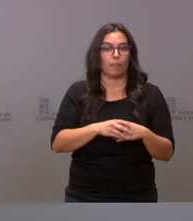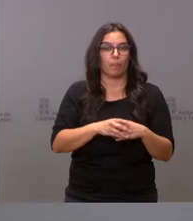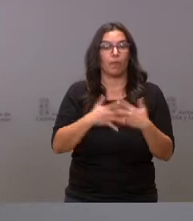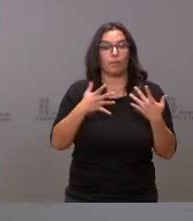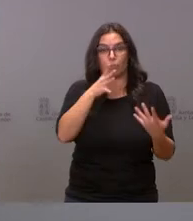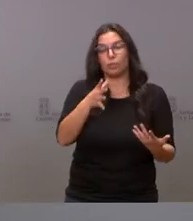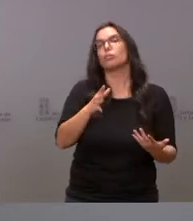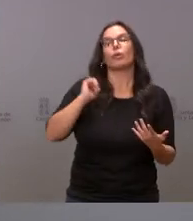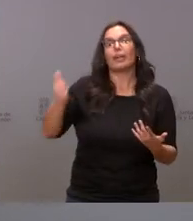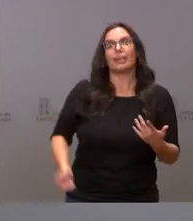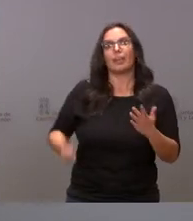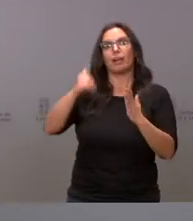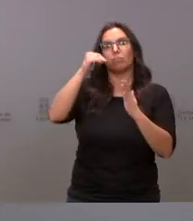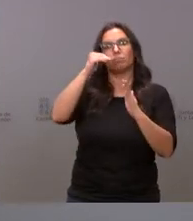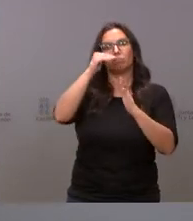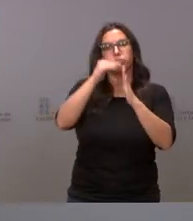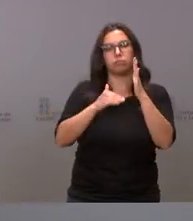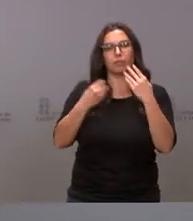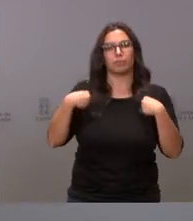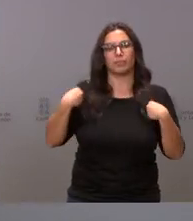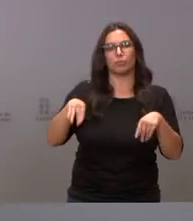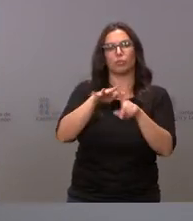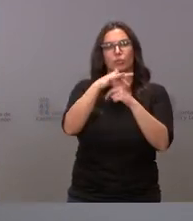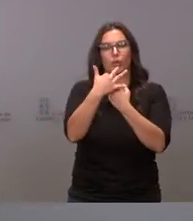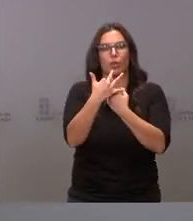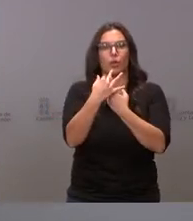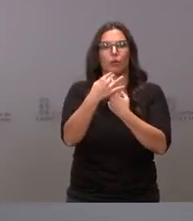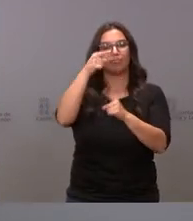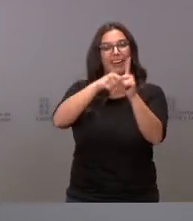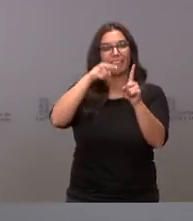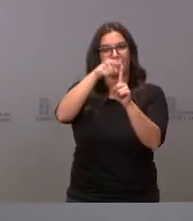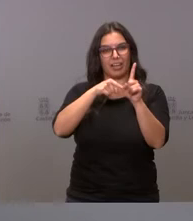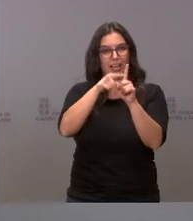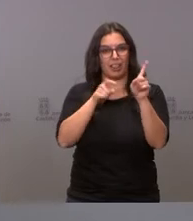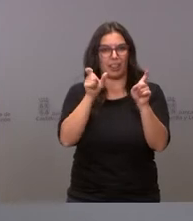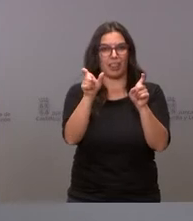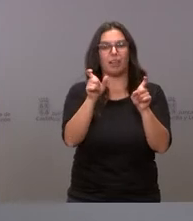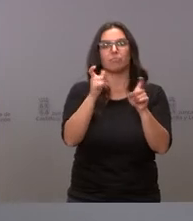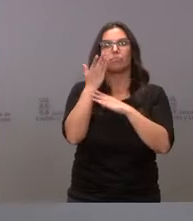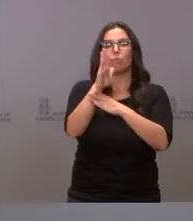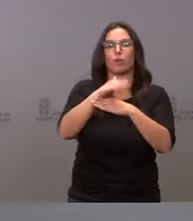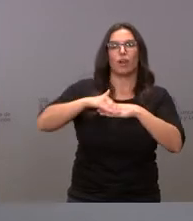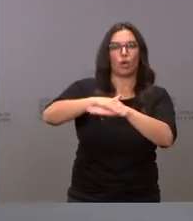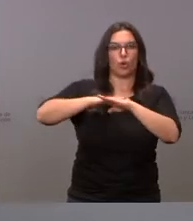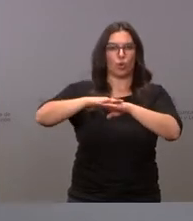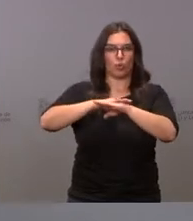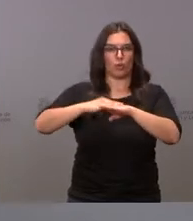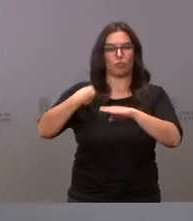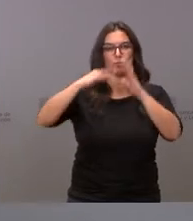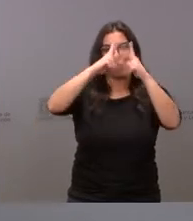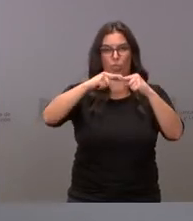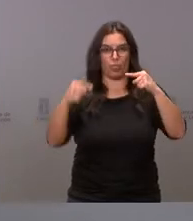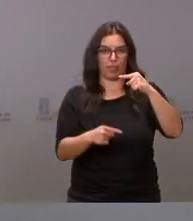reducción del PIB en el escenario de lo que es el elemento de referencia que planteó el Gobierno como déficit